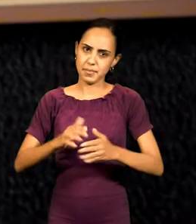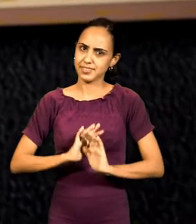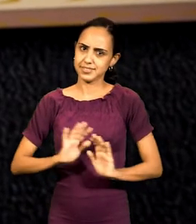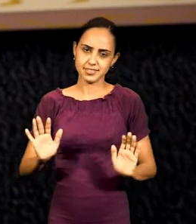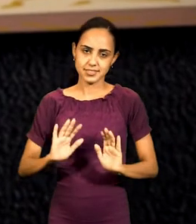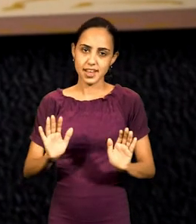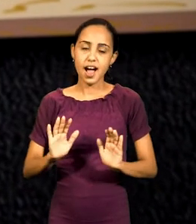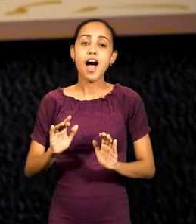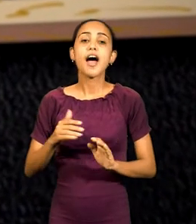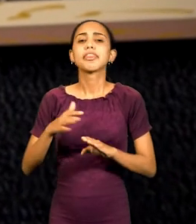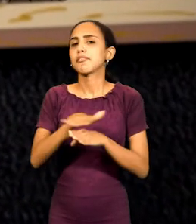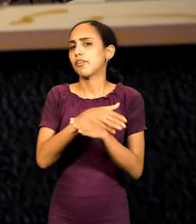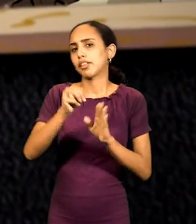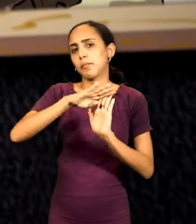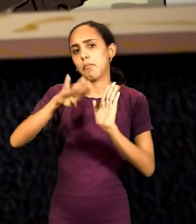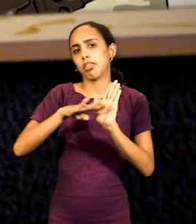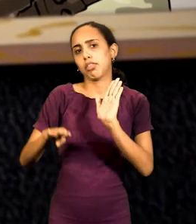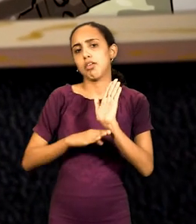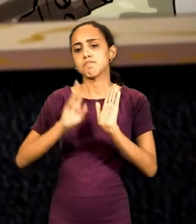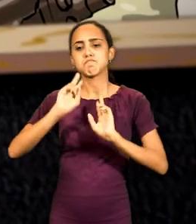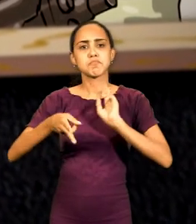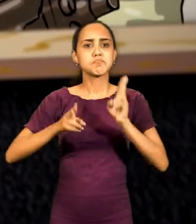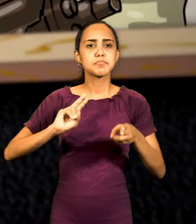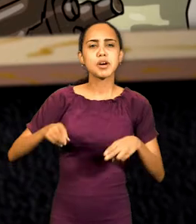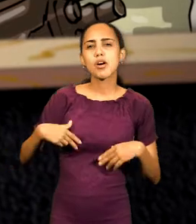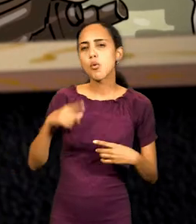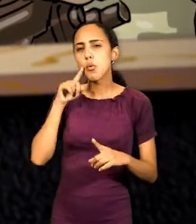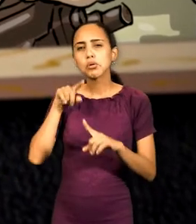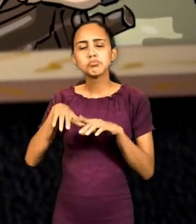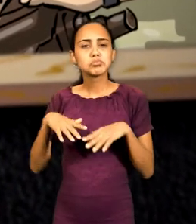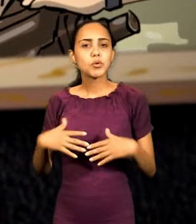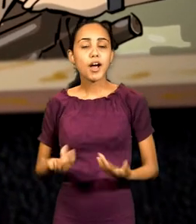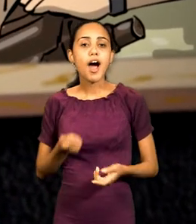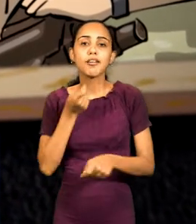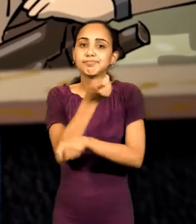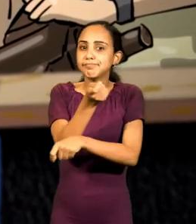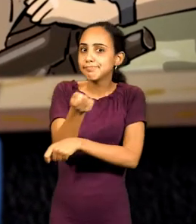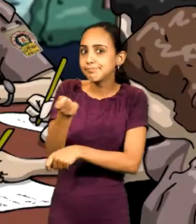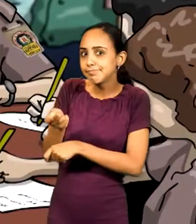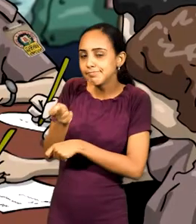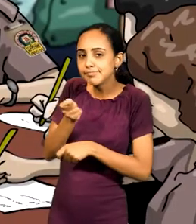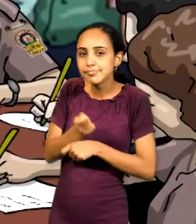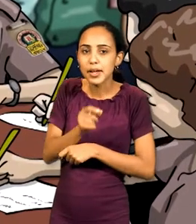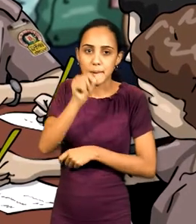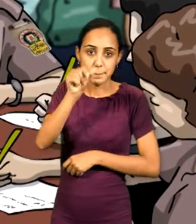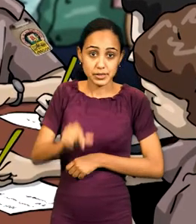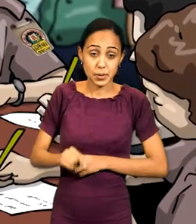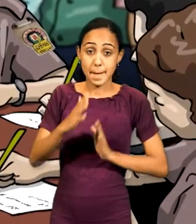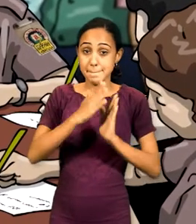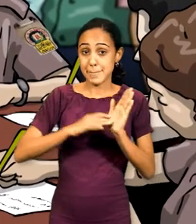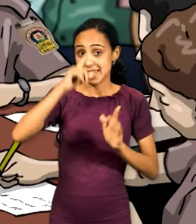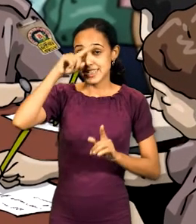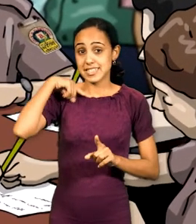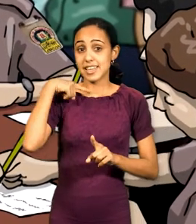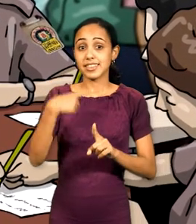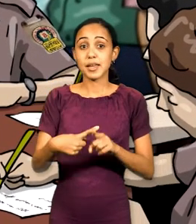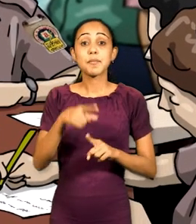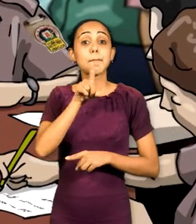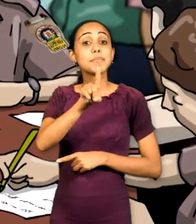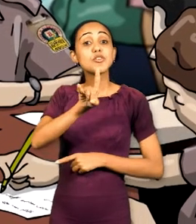problema. Se adoptaron una serie de medidas con el fin de erradicar el analfabetismo. En septiembre de